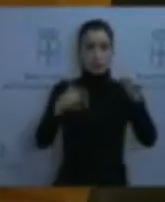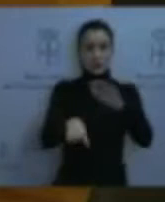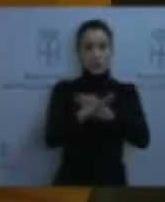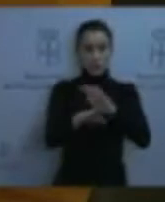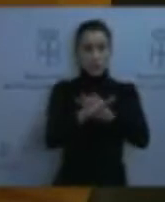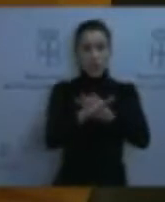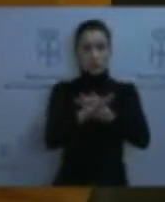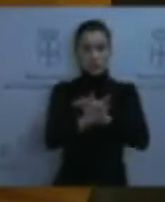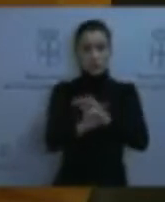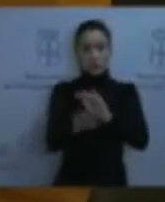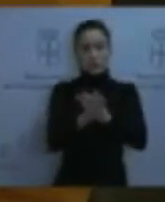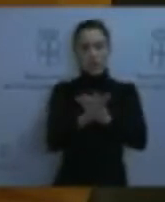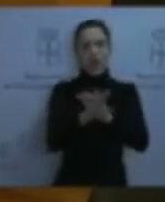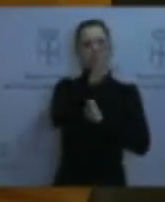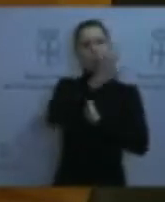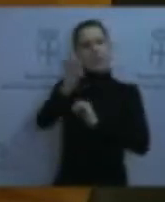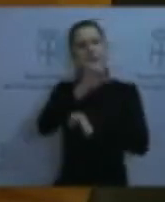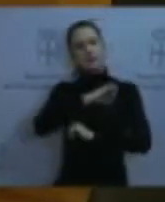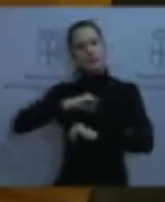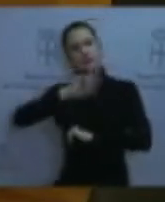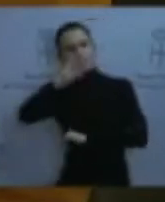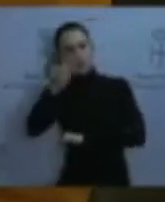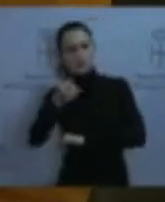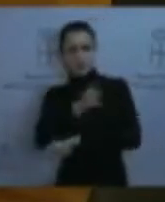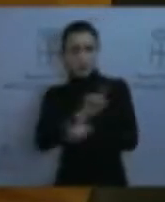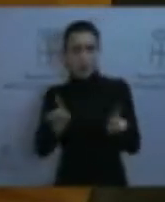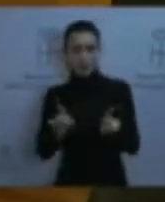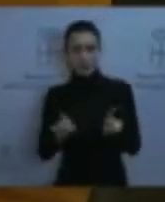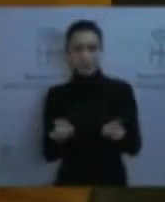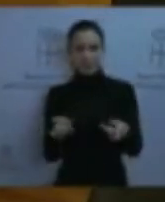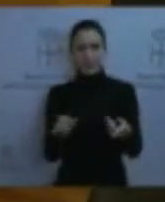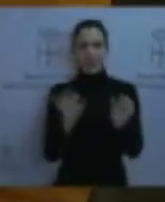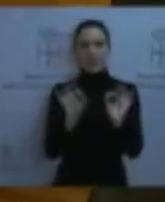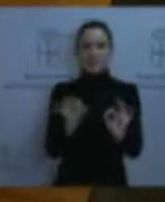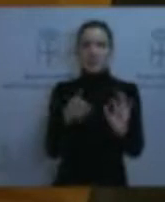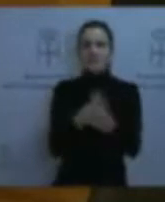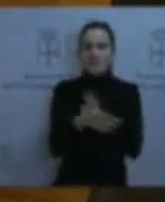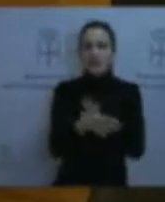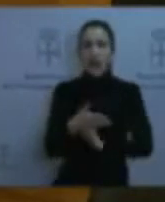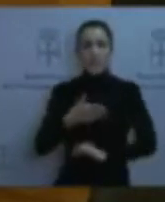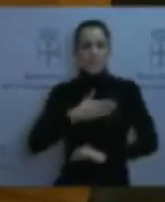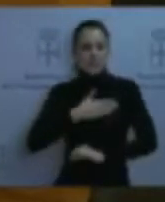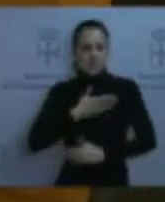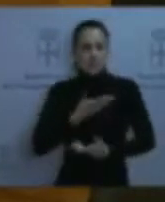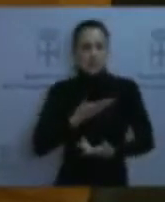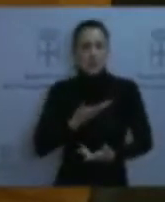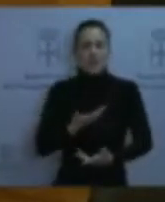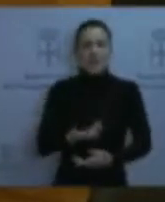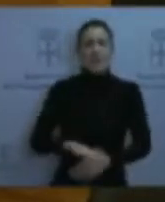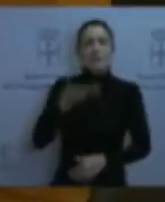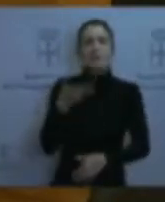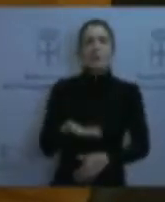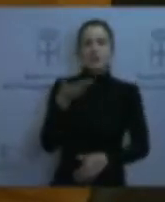autónomas. Y es un patrimonio importante que deberíamos de considerar imprescindible para